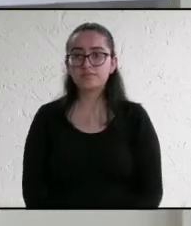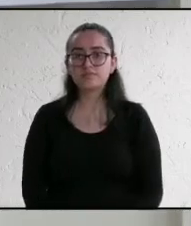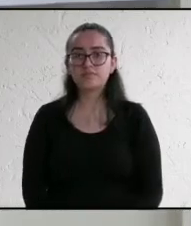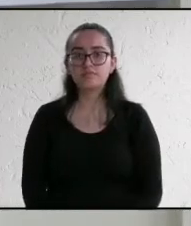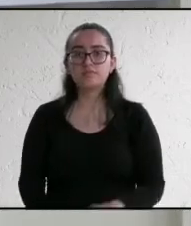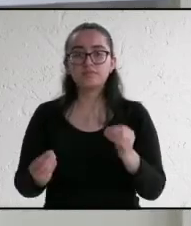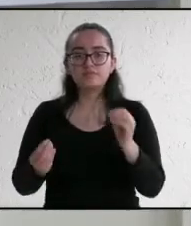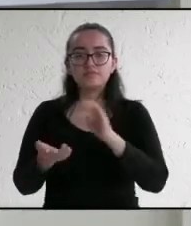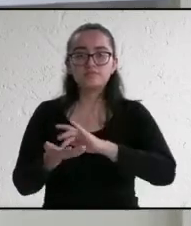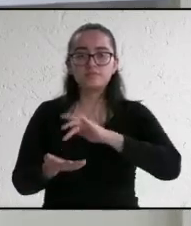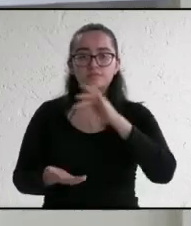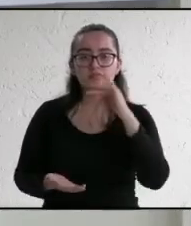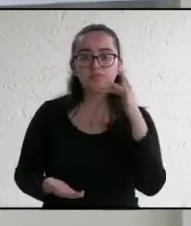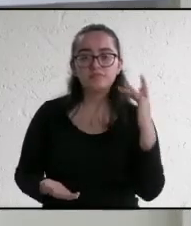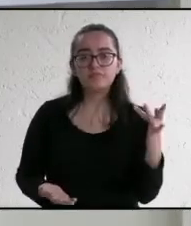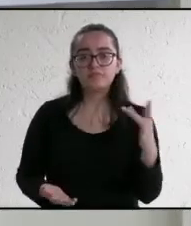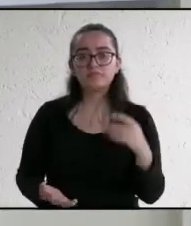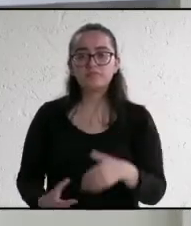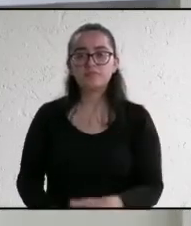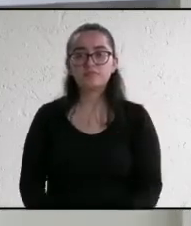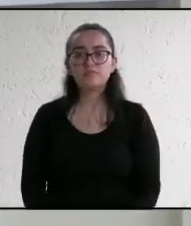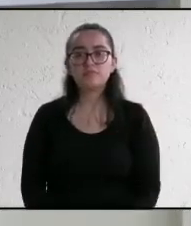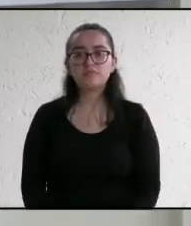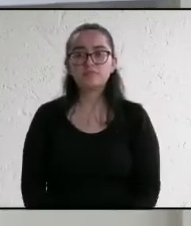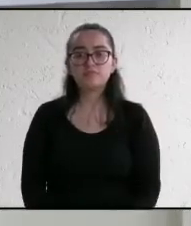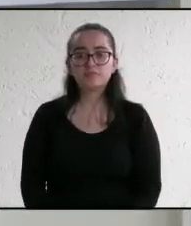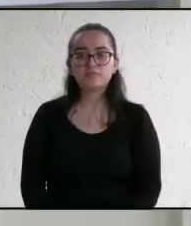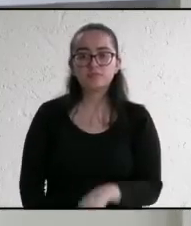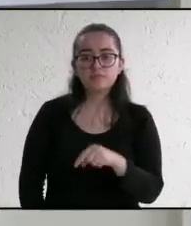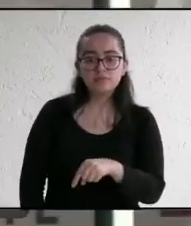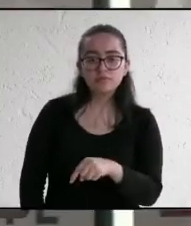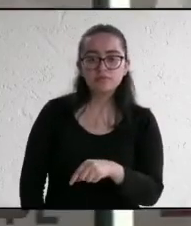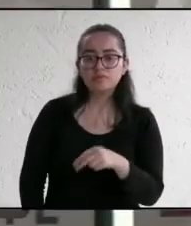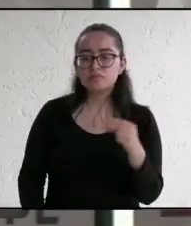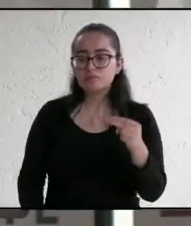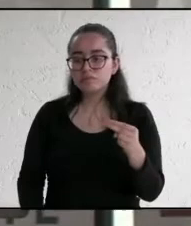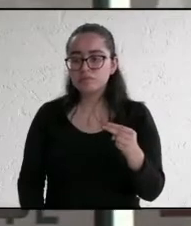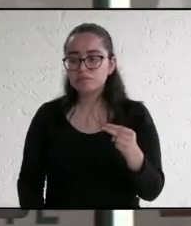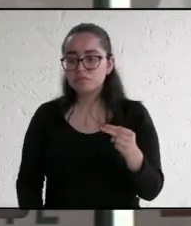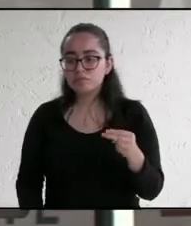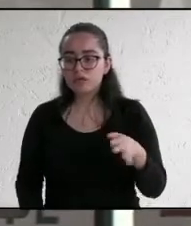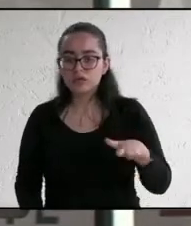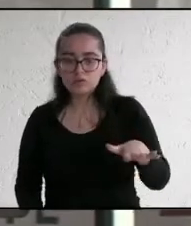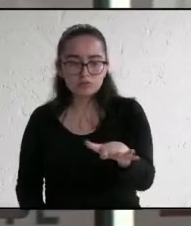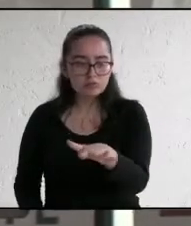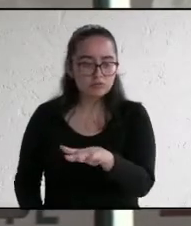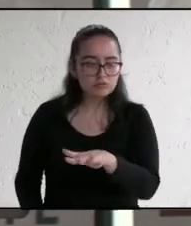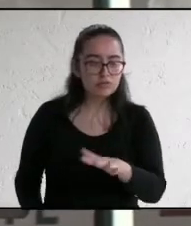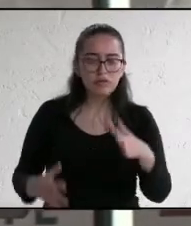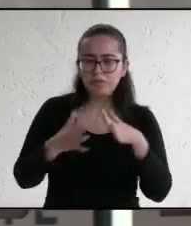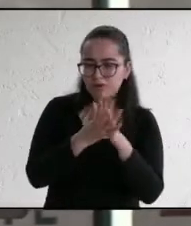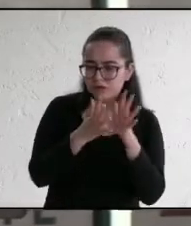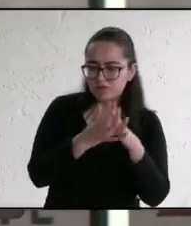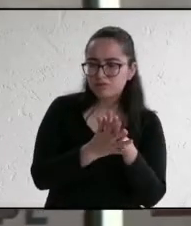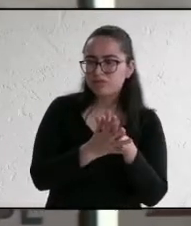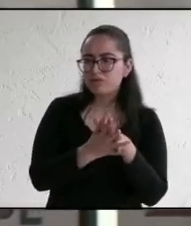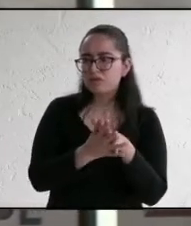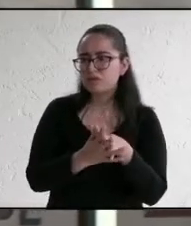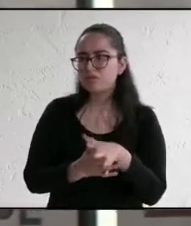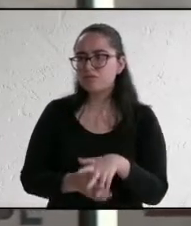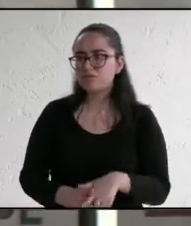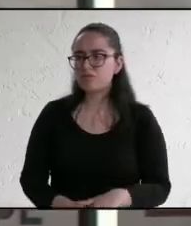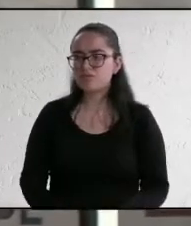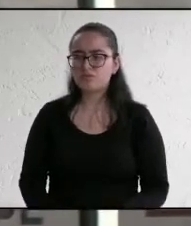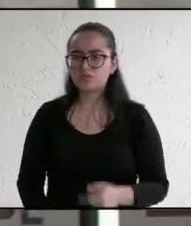Muchas gracias. Pues vuelvo a hacer hincapié. Aquí lo que necesitamos somos ciudadanos, no políticos. Hay que participar como ciudadanos. Reitero,